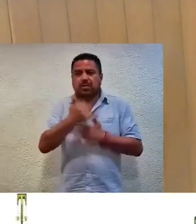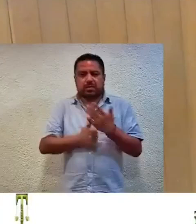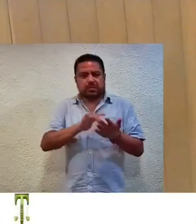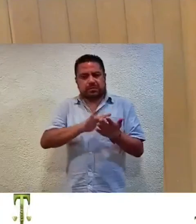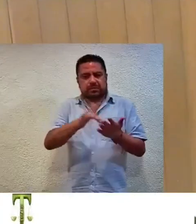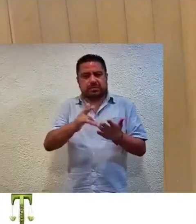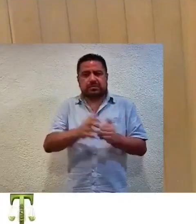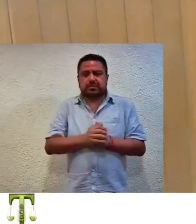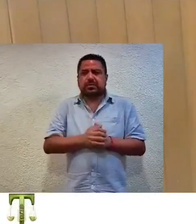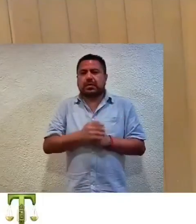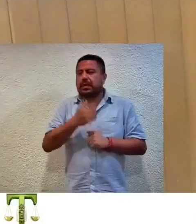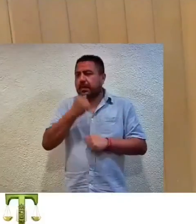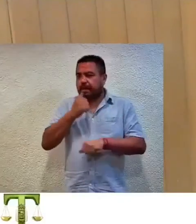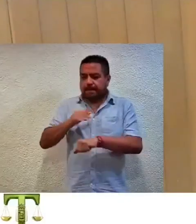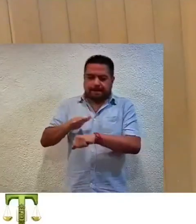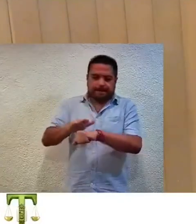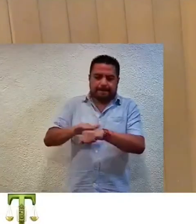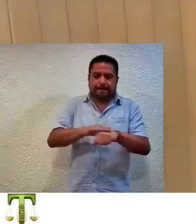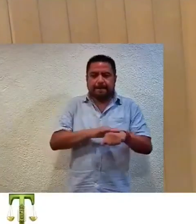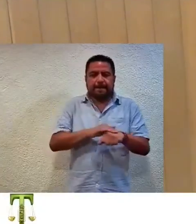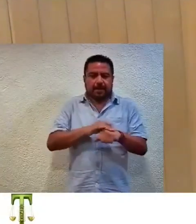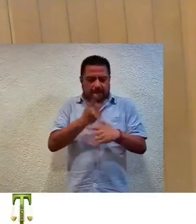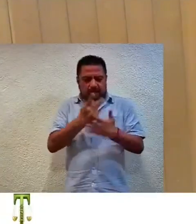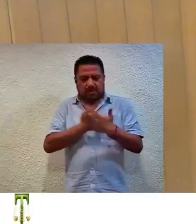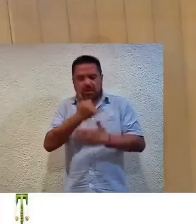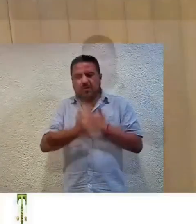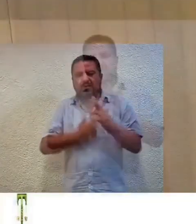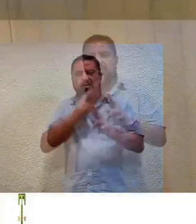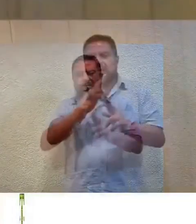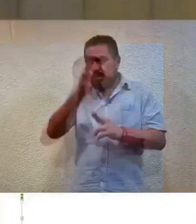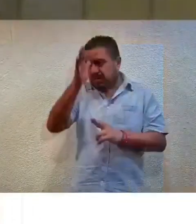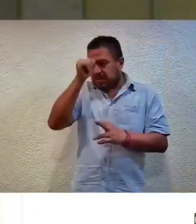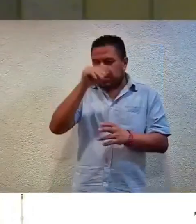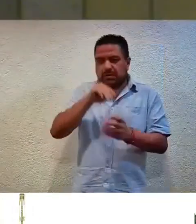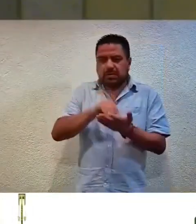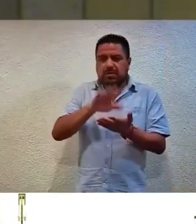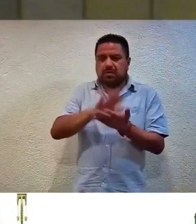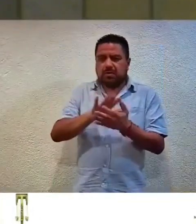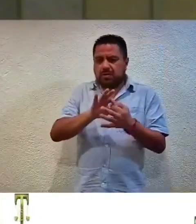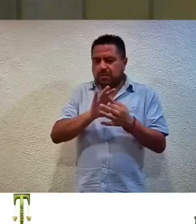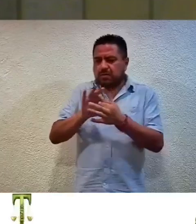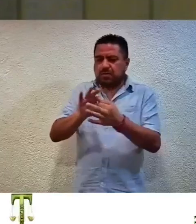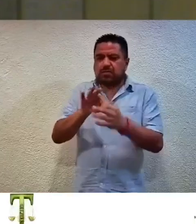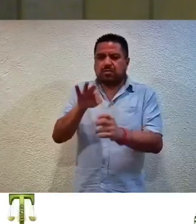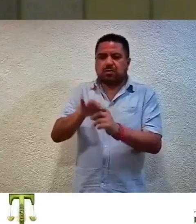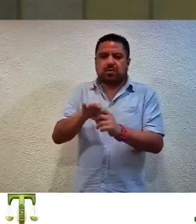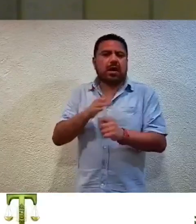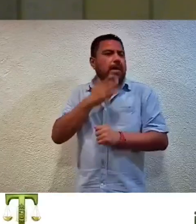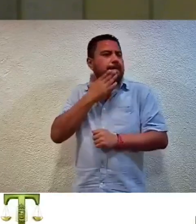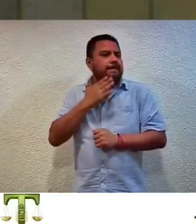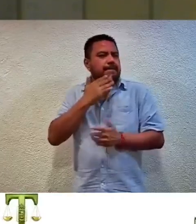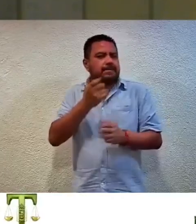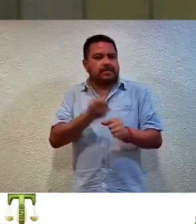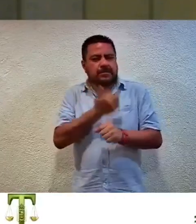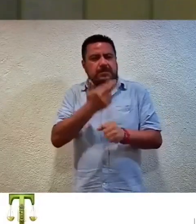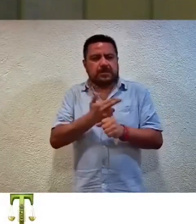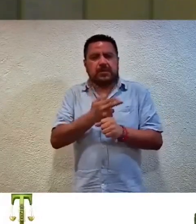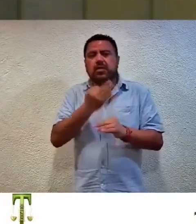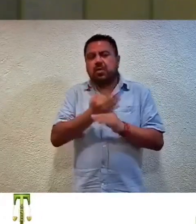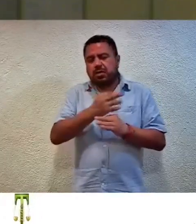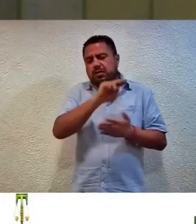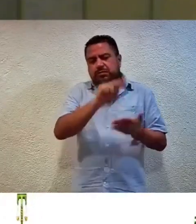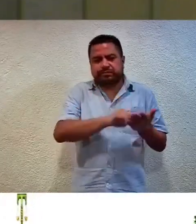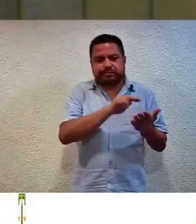magistrada. Magistrada, presidenta, magistradas, el proyecto de resolución fue aprobado por unanimidad de votos. Muy amable, secretaria general. Sírvase a